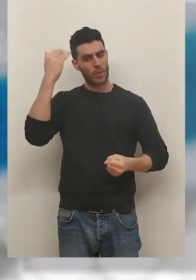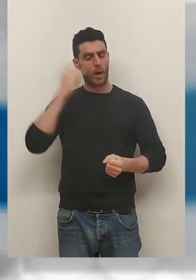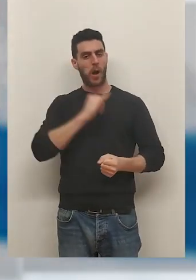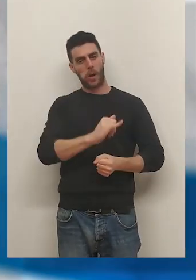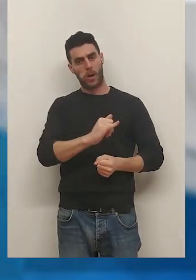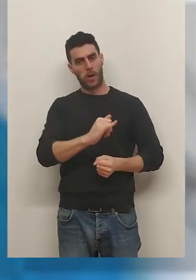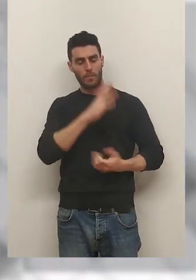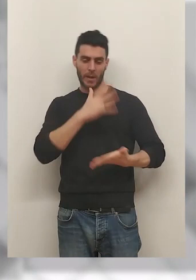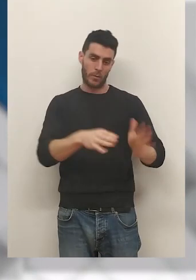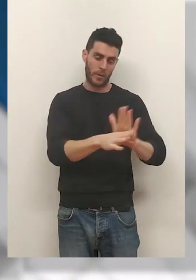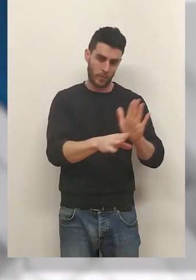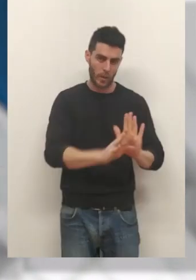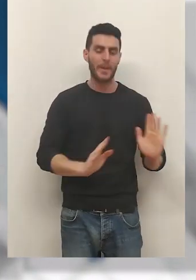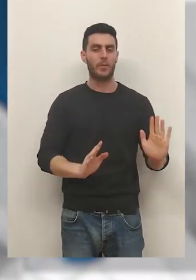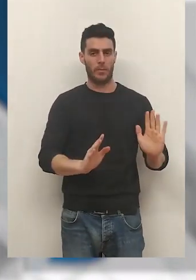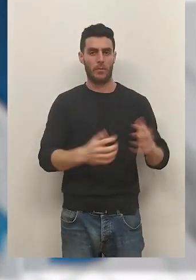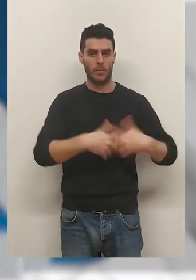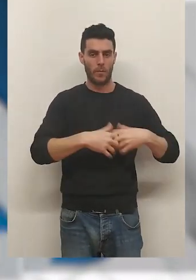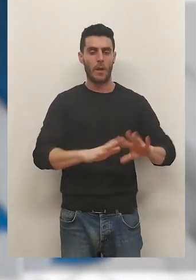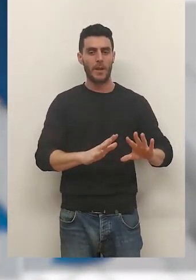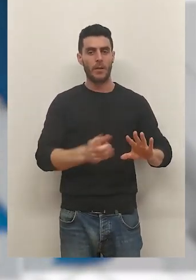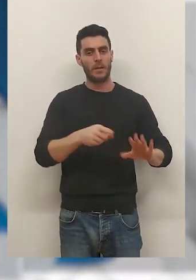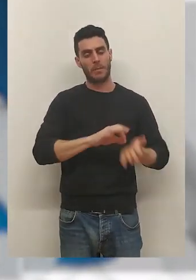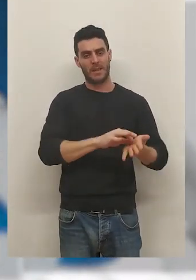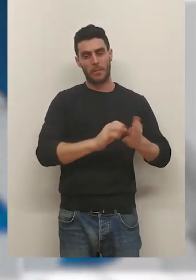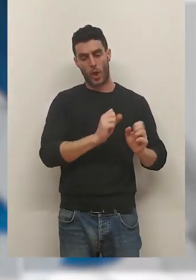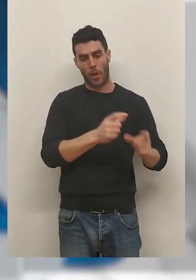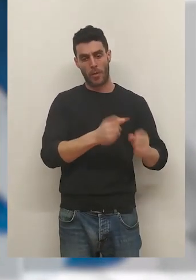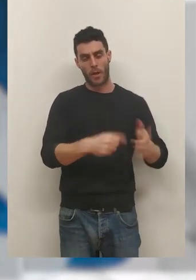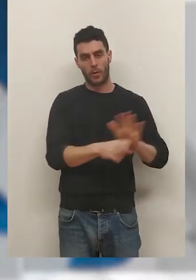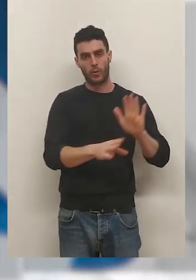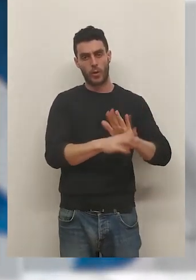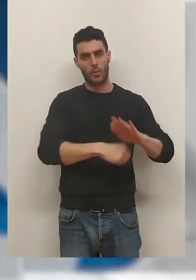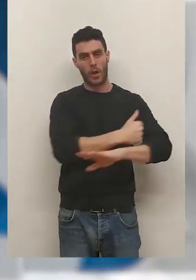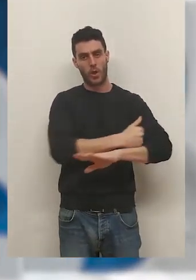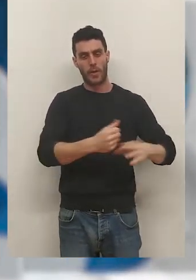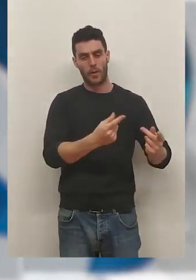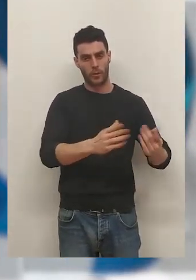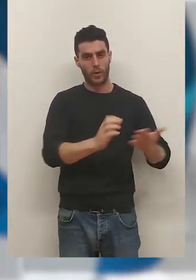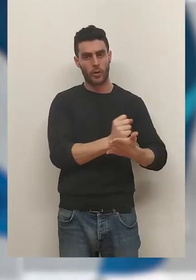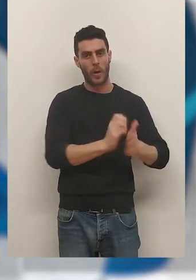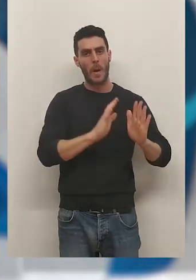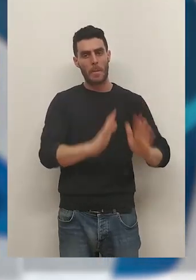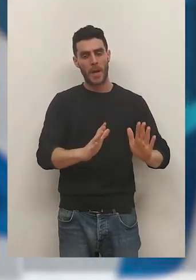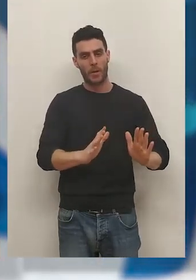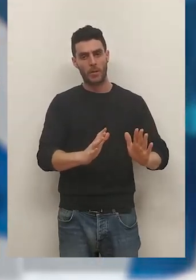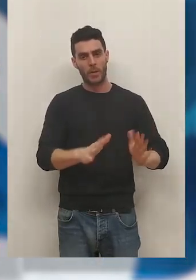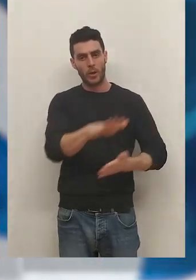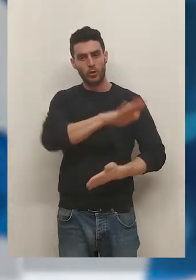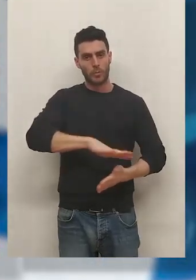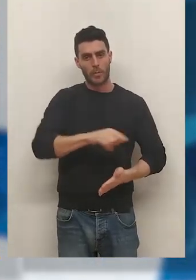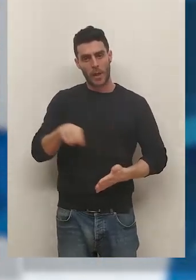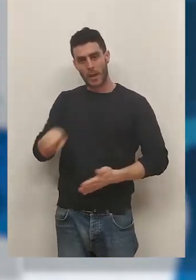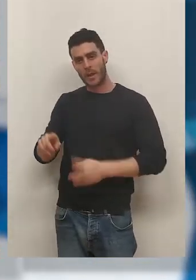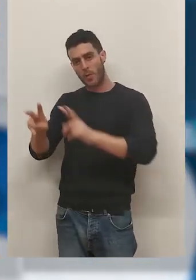está todavía en funcionamiento y afortunadamente da servicio a todos los logroñeses y logroñesas, pero se triplica la